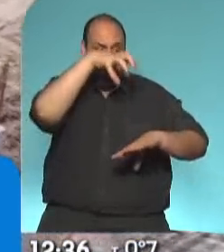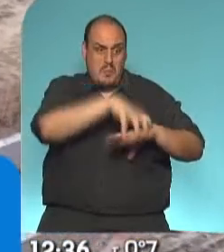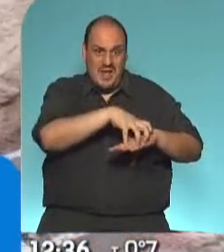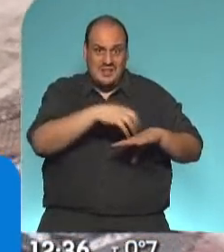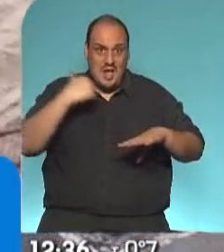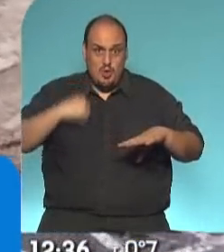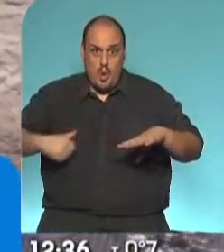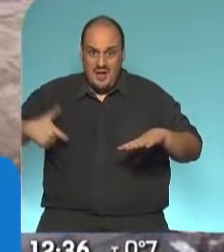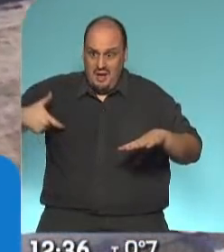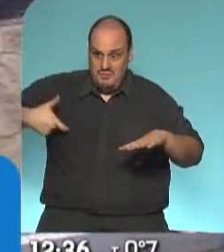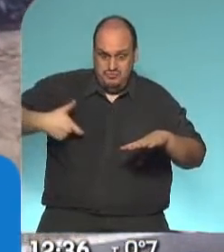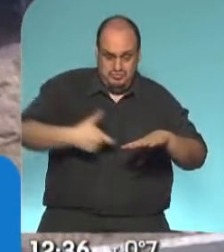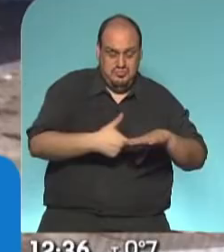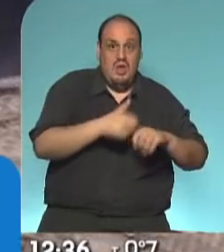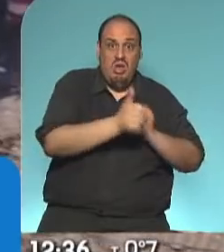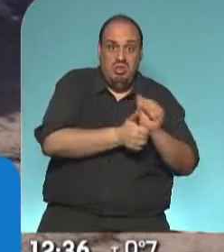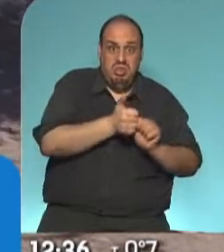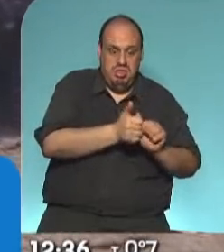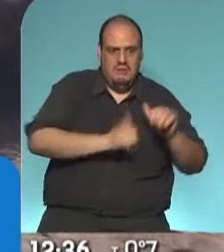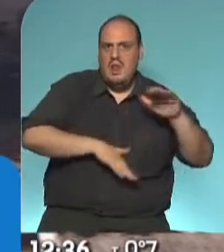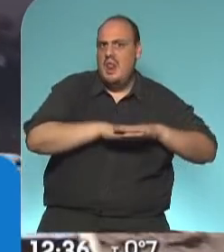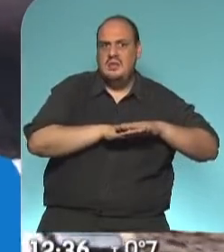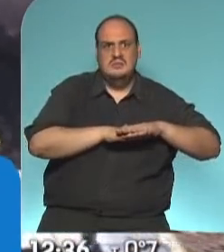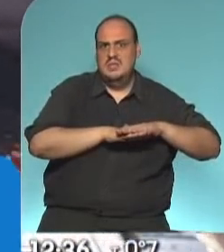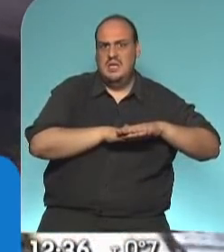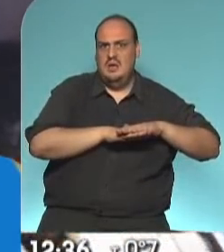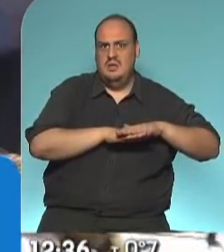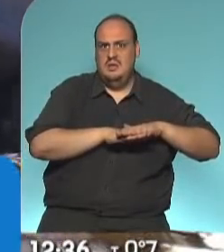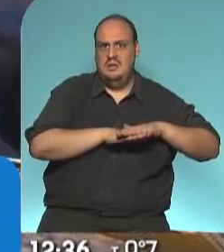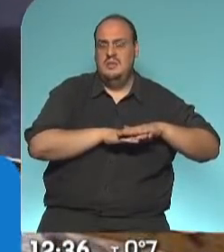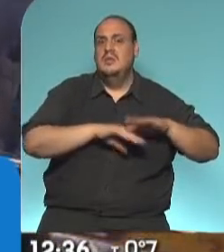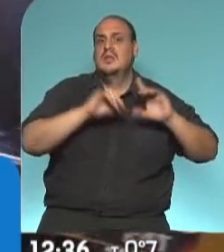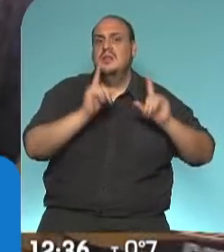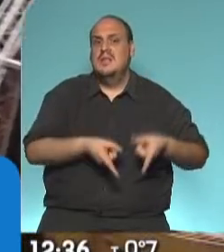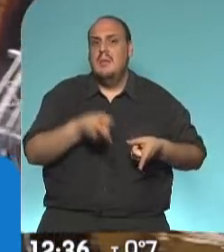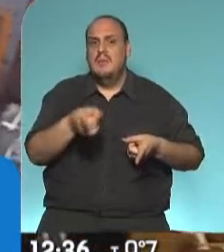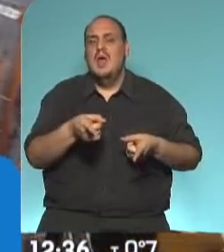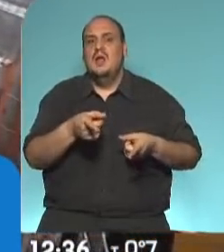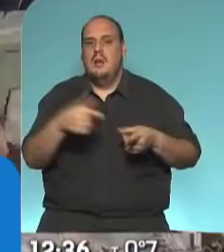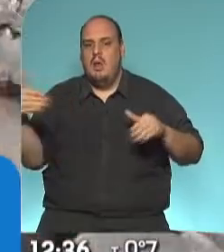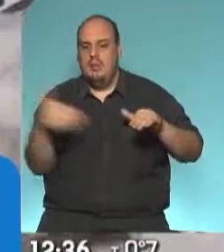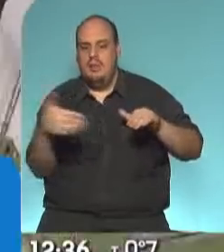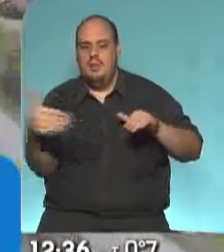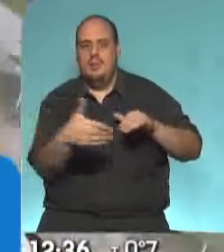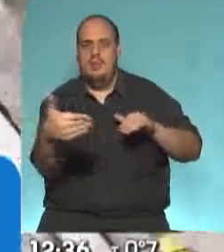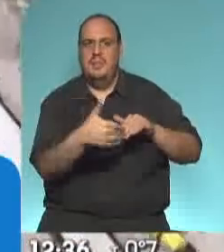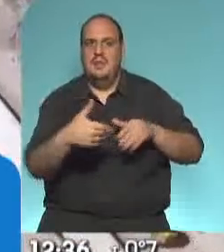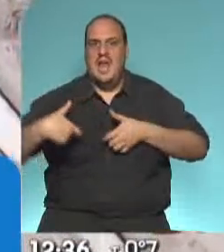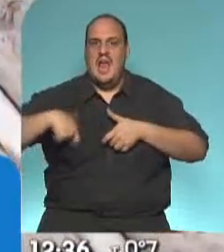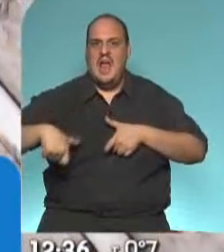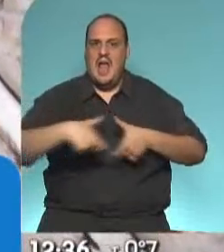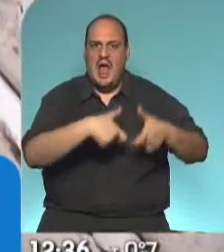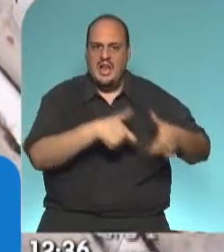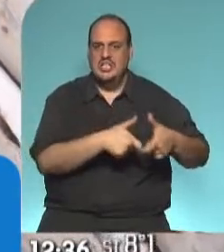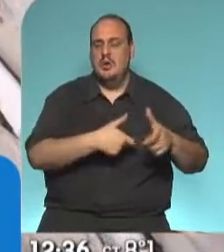tratamiento de líquidos cloacales y también con la necesidad de colectoras troncales. Nosotros pusimos